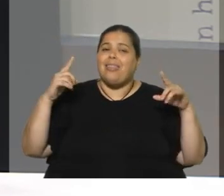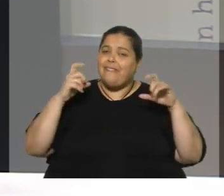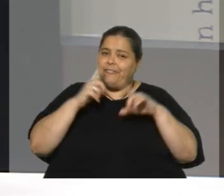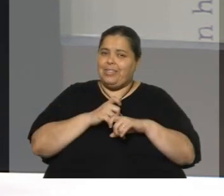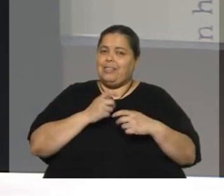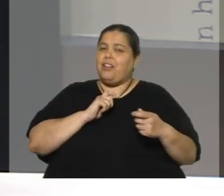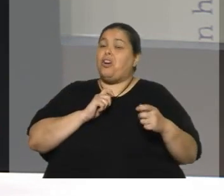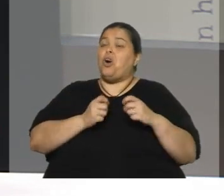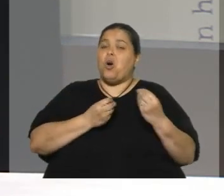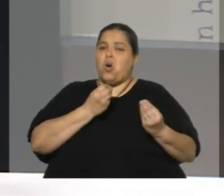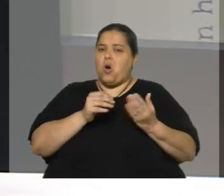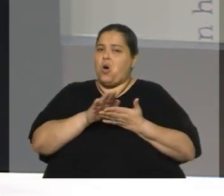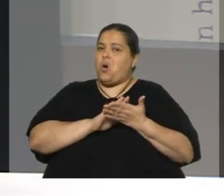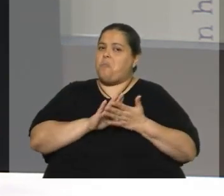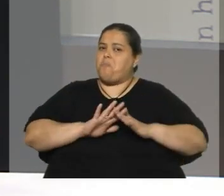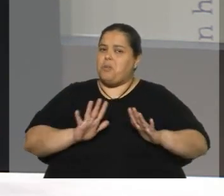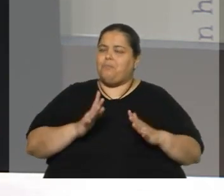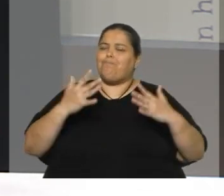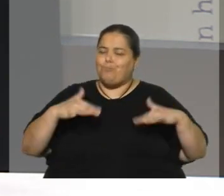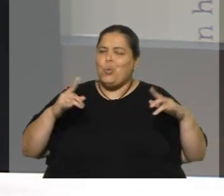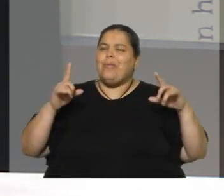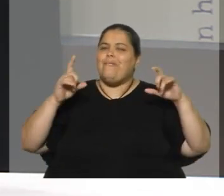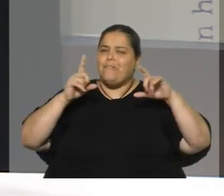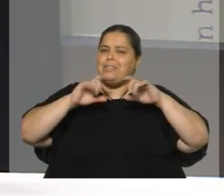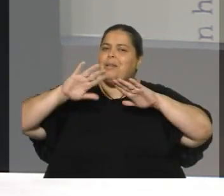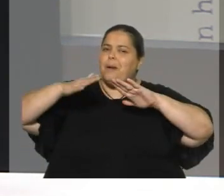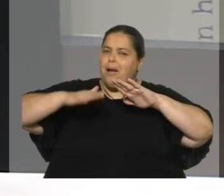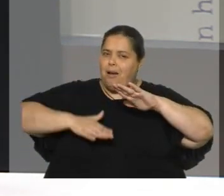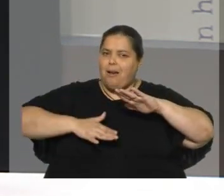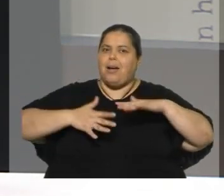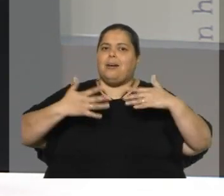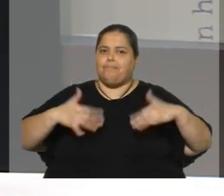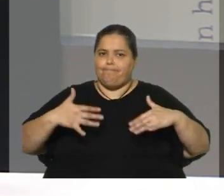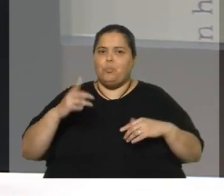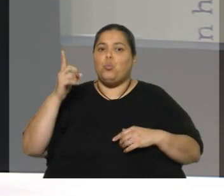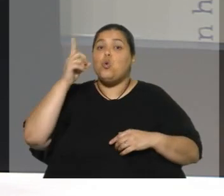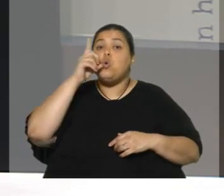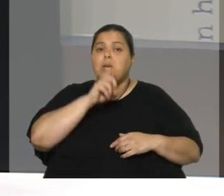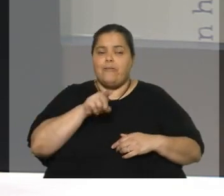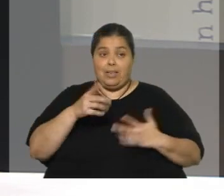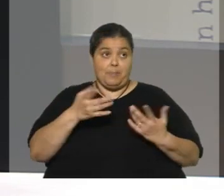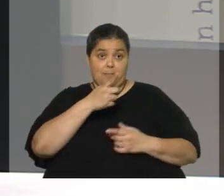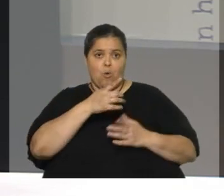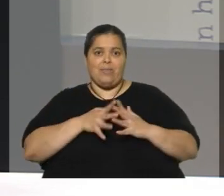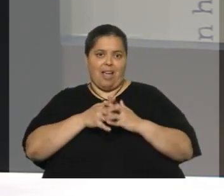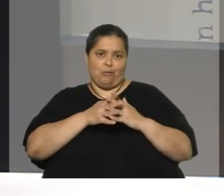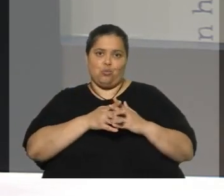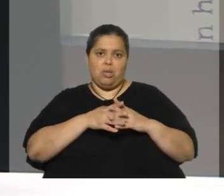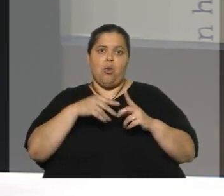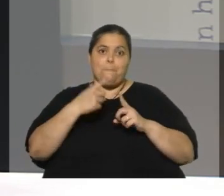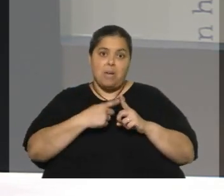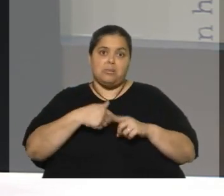que hay inflación agarra vida propia esto y es difícil que se vuelva a los niveles. Está pasando en Estados Unidos que pasan los meses